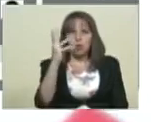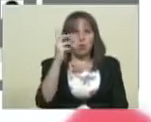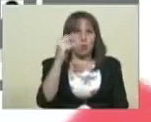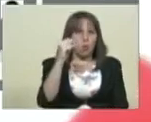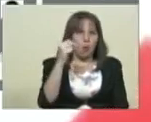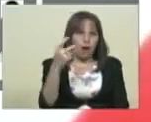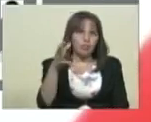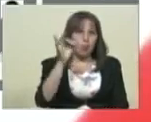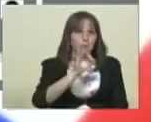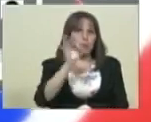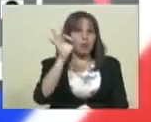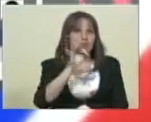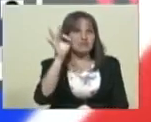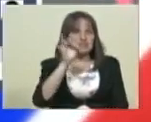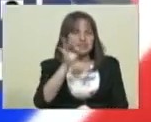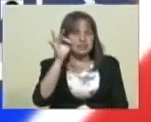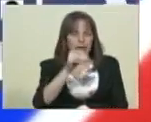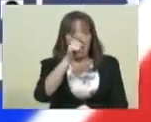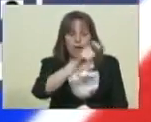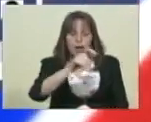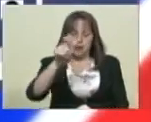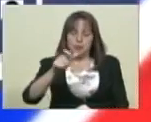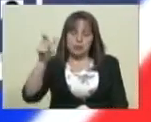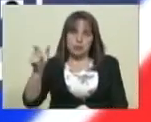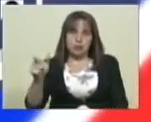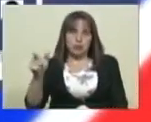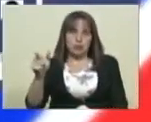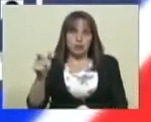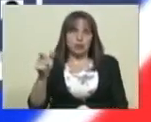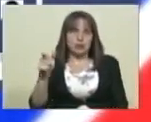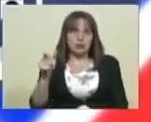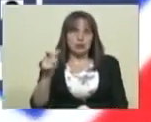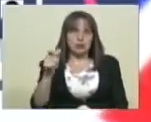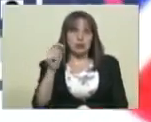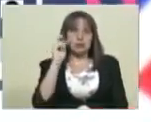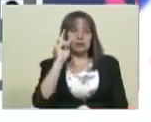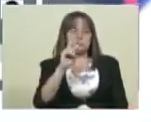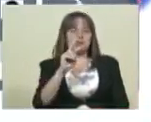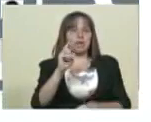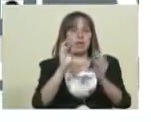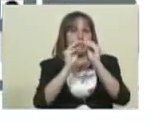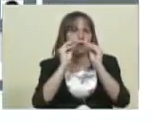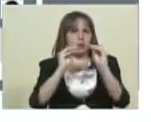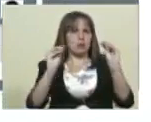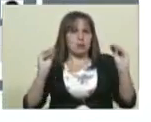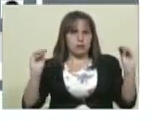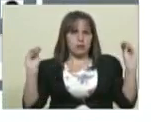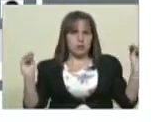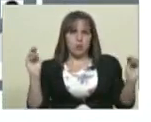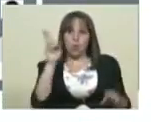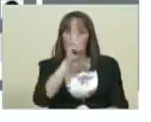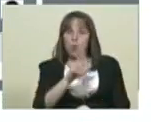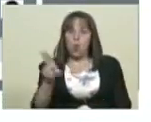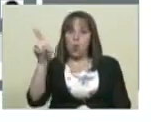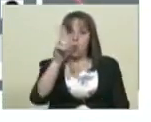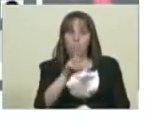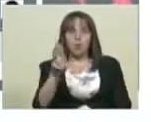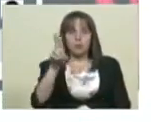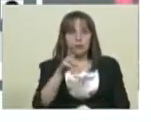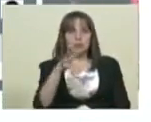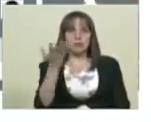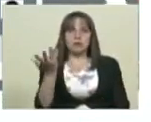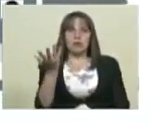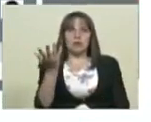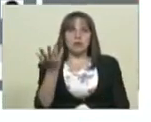porcentaje de personas que se verán, digamos, llamadas a hacer uso de estos mecanismos excepcionales y